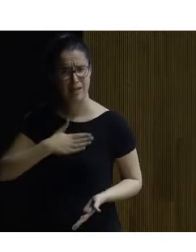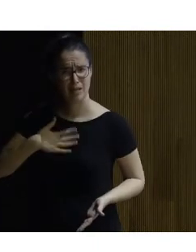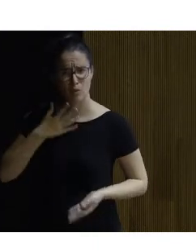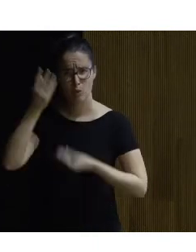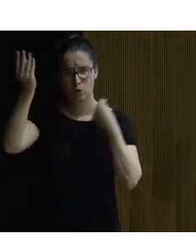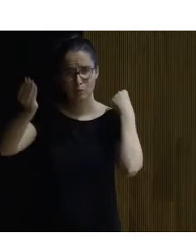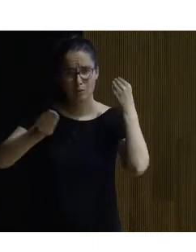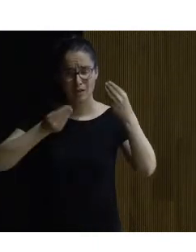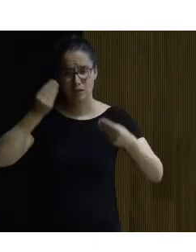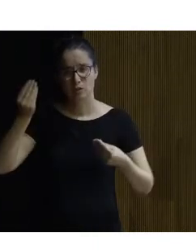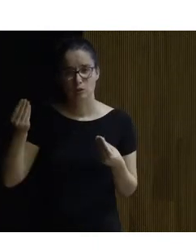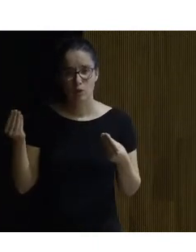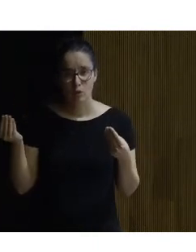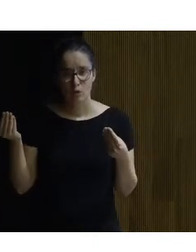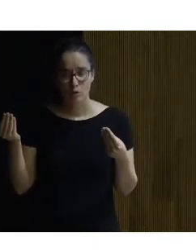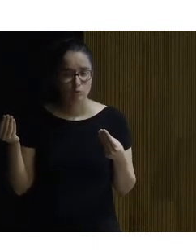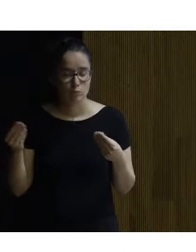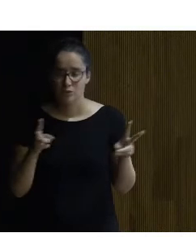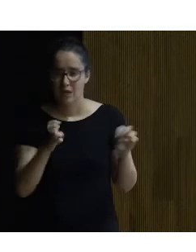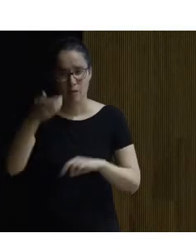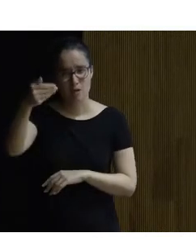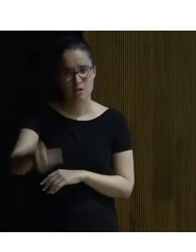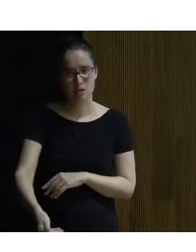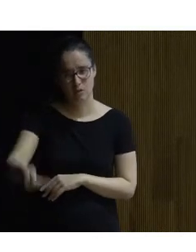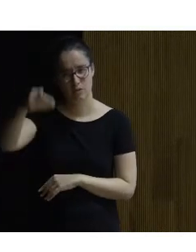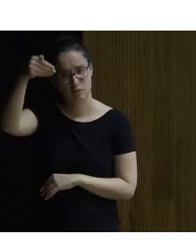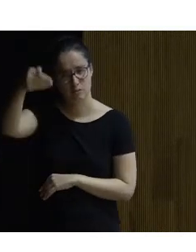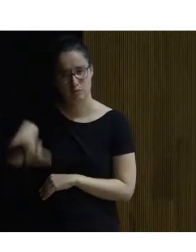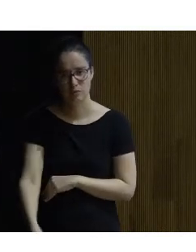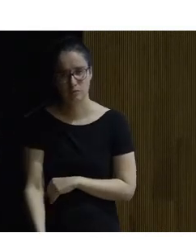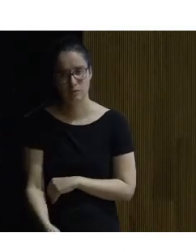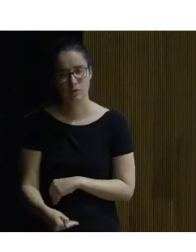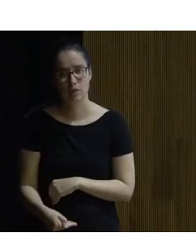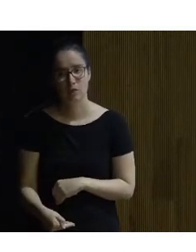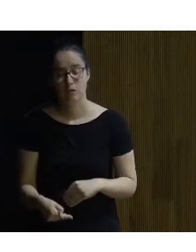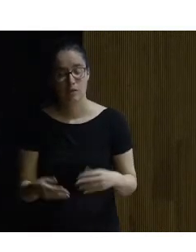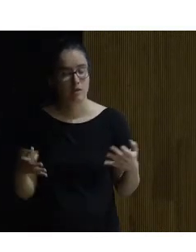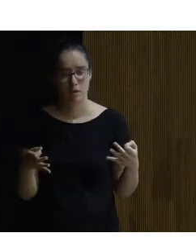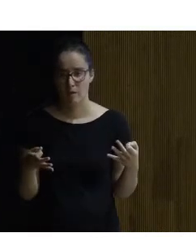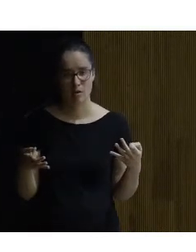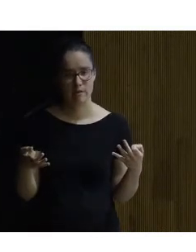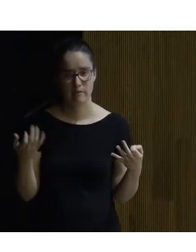un tema fundamental y un tema fundamental de asumir